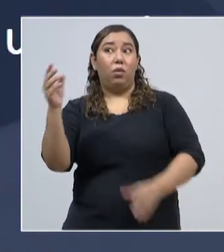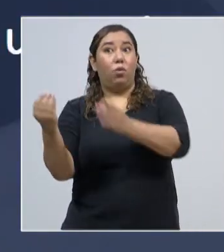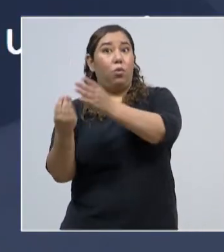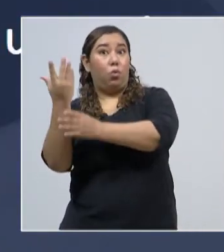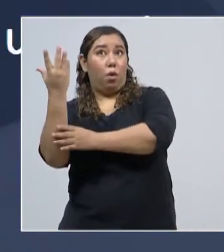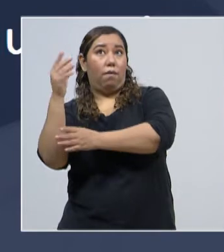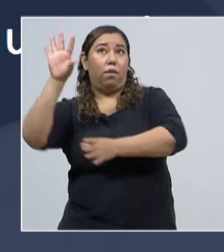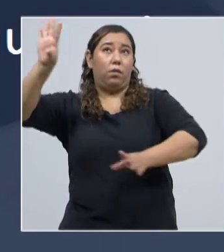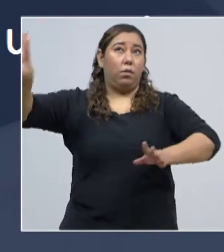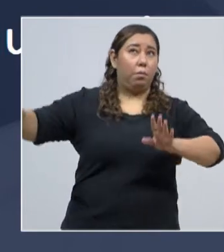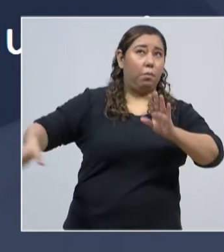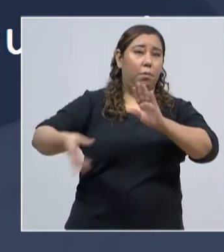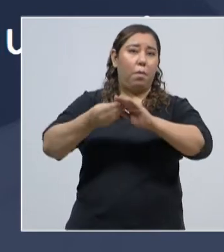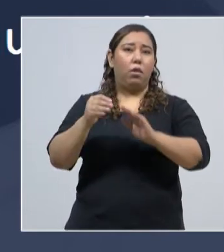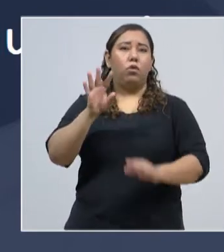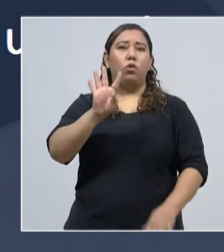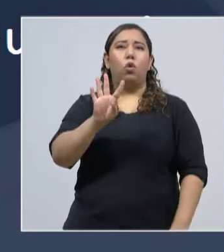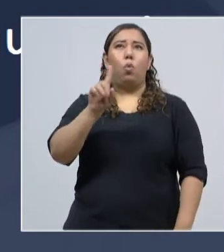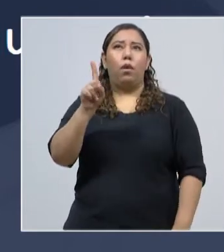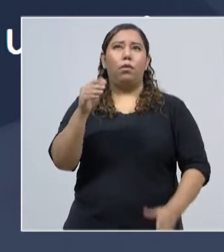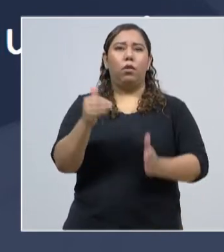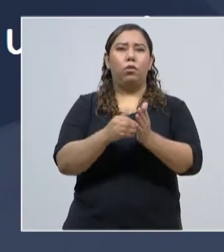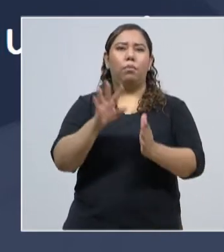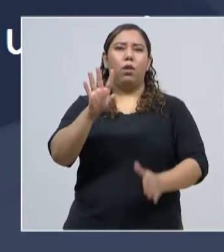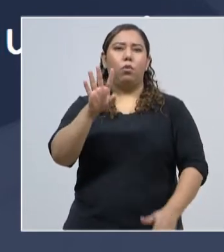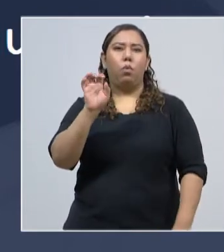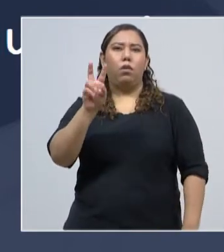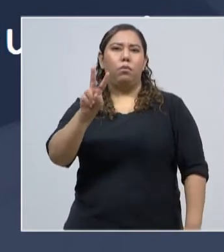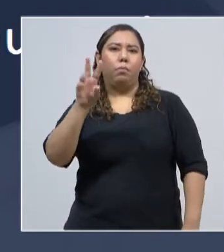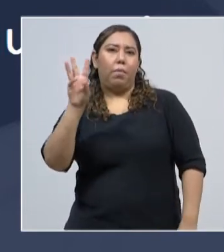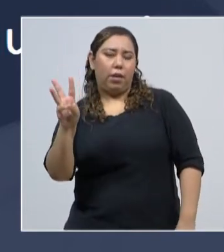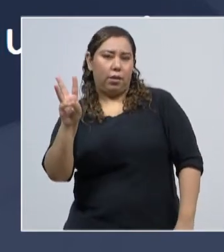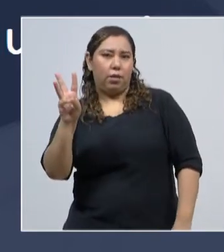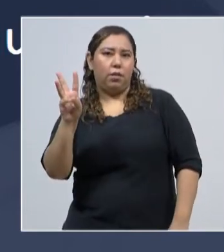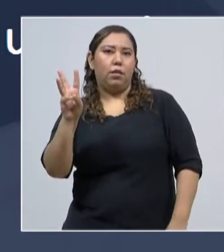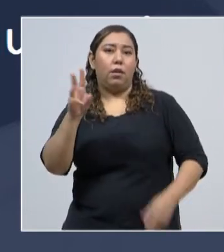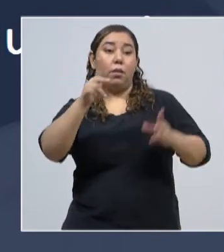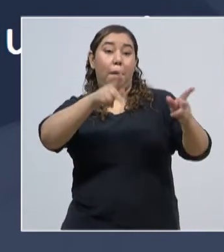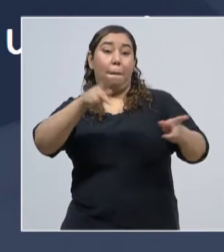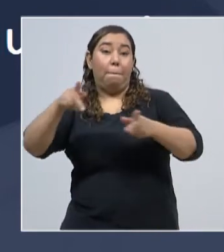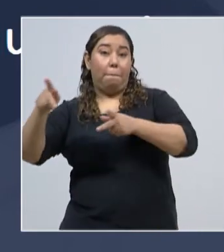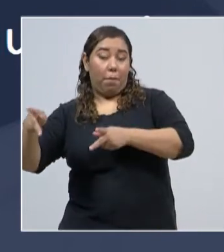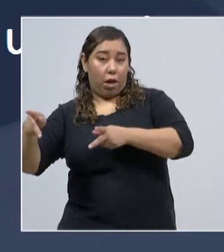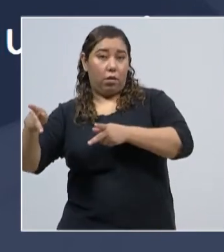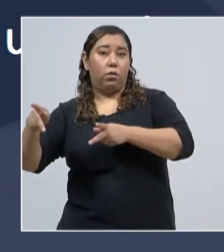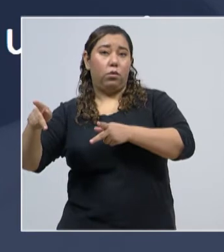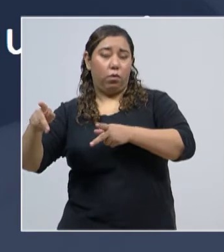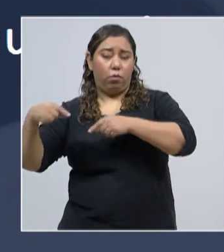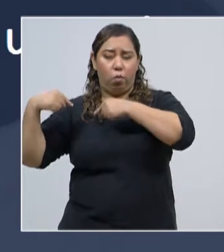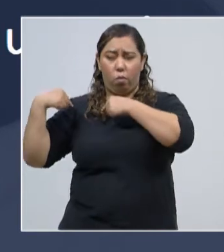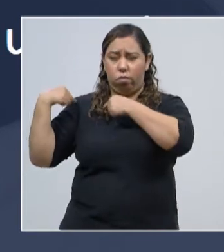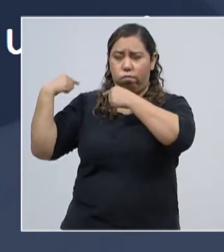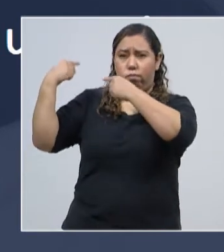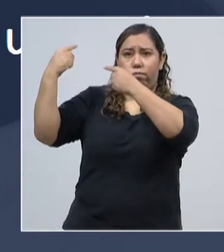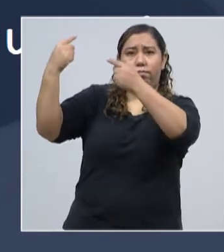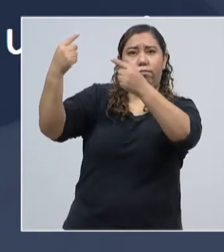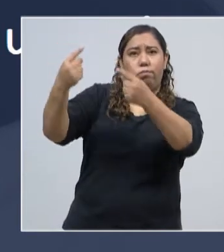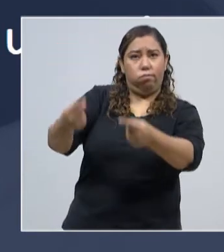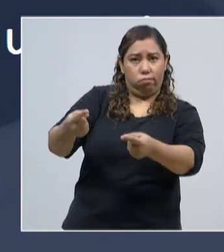total de 41,426 casos totales durante esta epidemia.